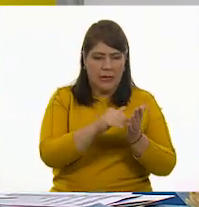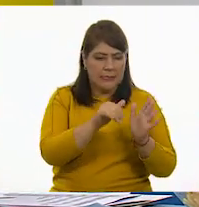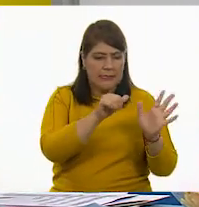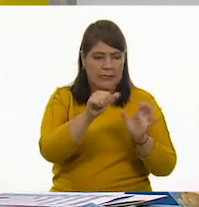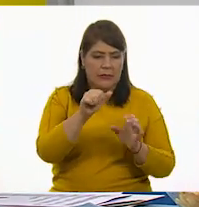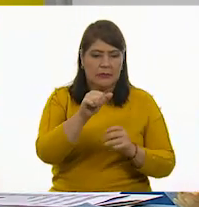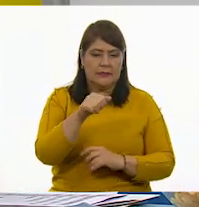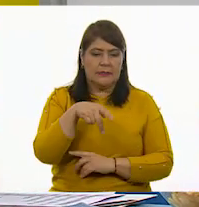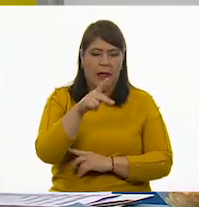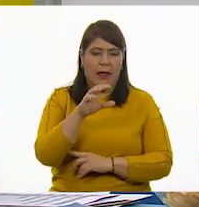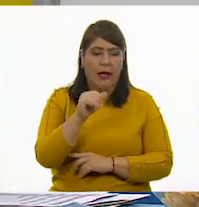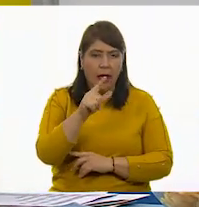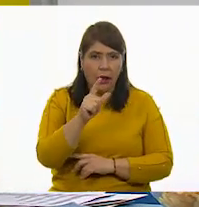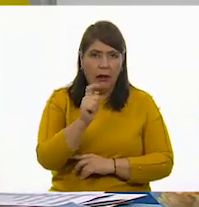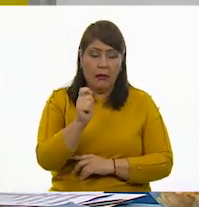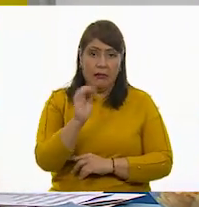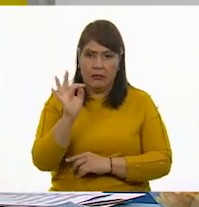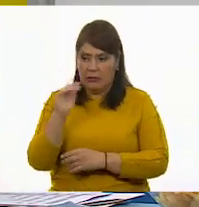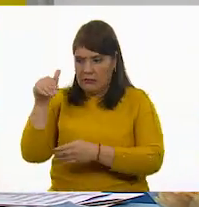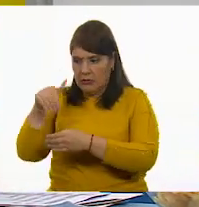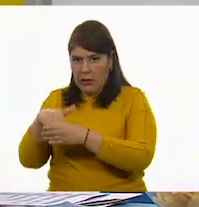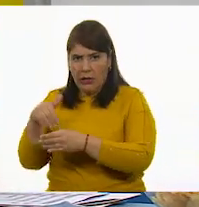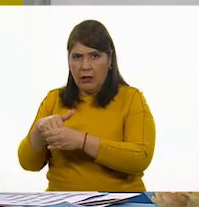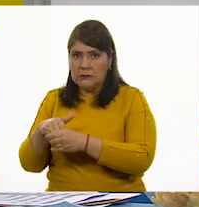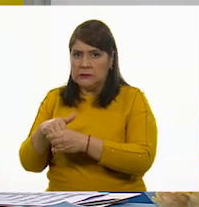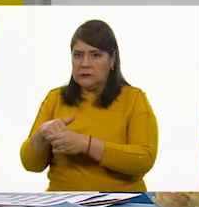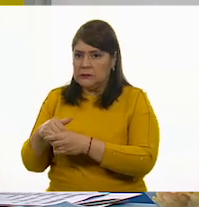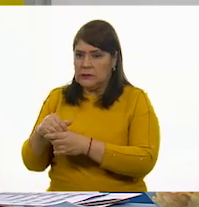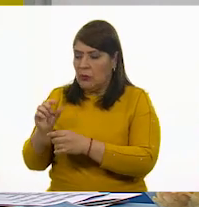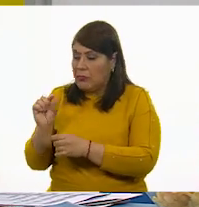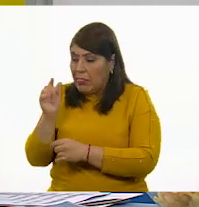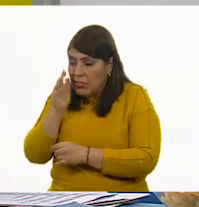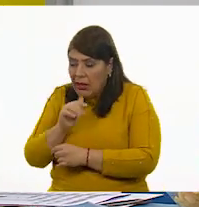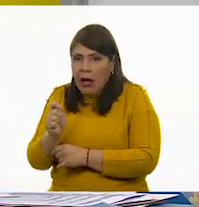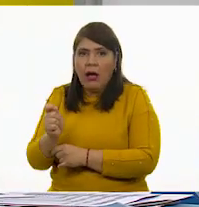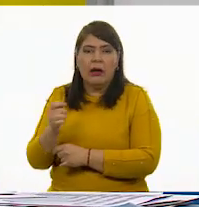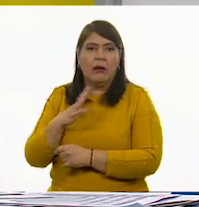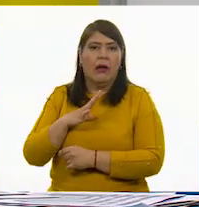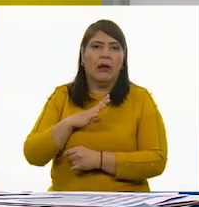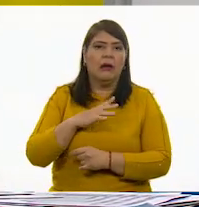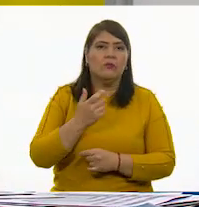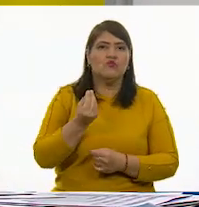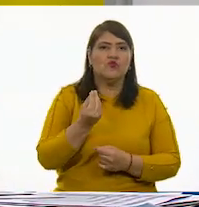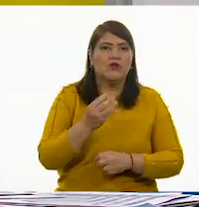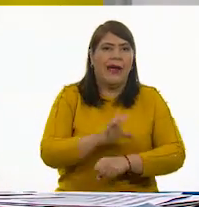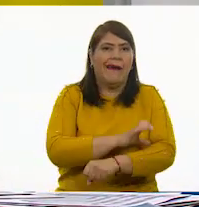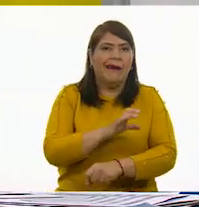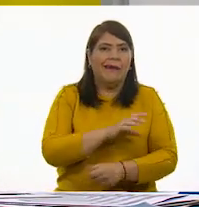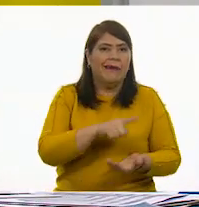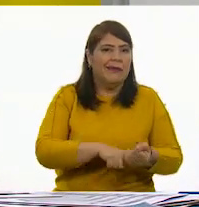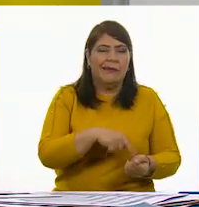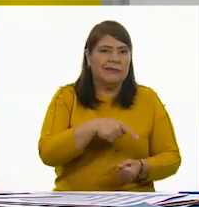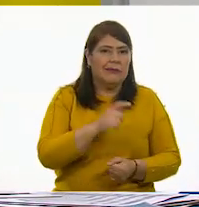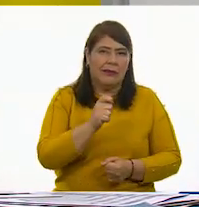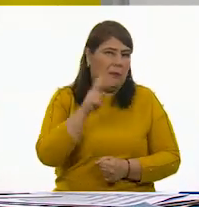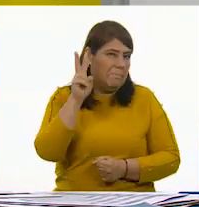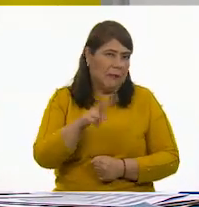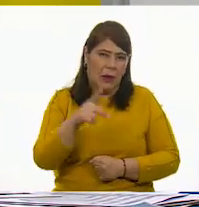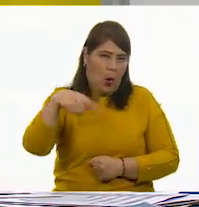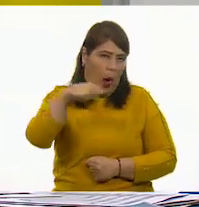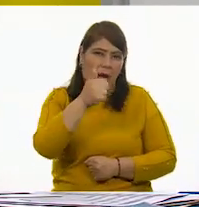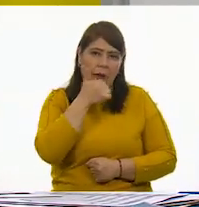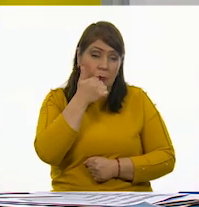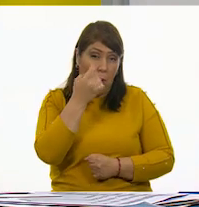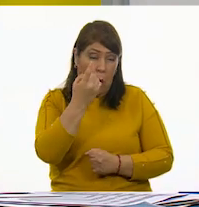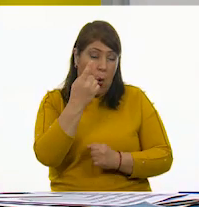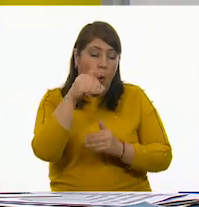pues ya con una bolsita, pues me estoy llevando una buena cantidad. Y el problema es que a veces tenemos alumnos que no se comen una bolsita de